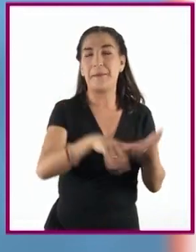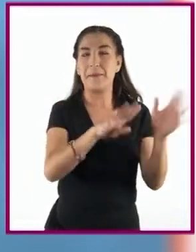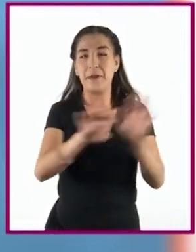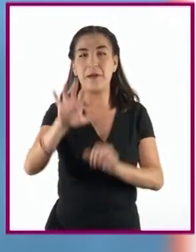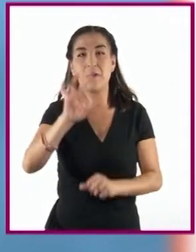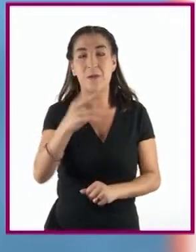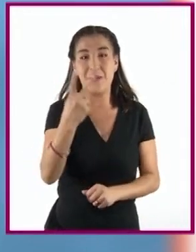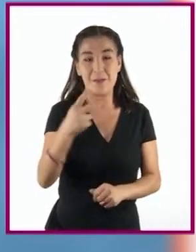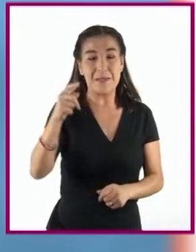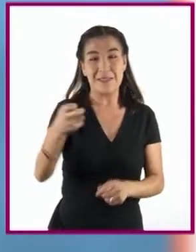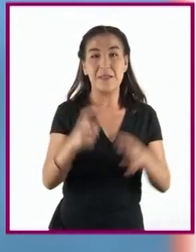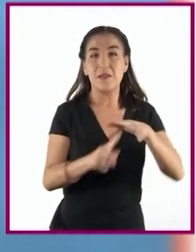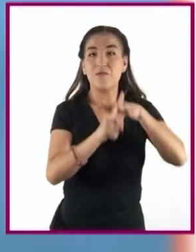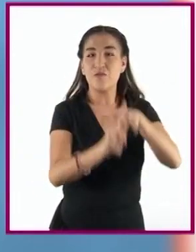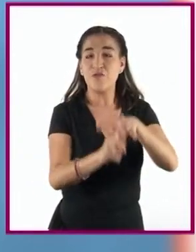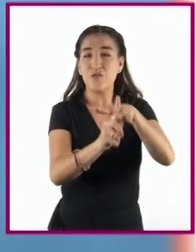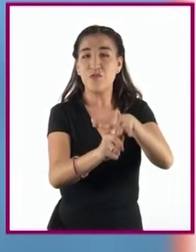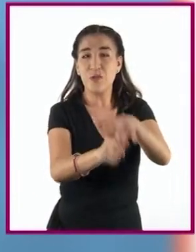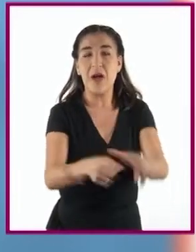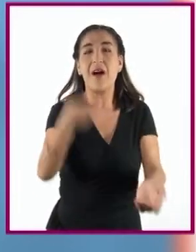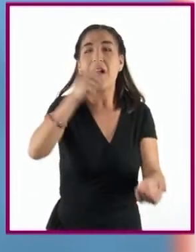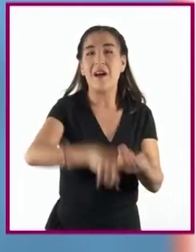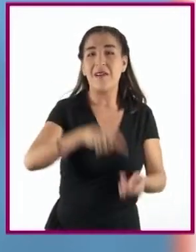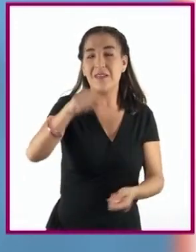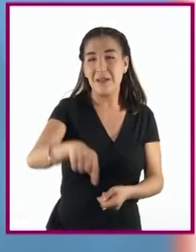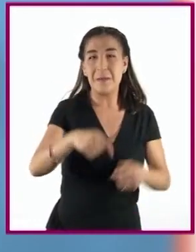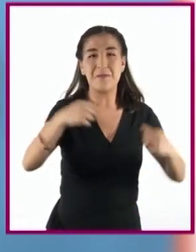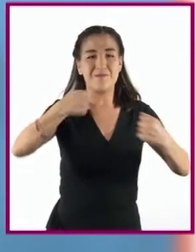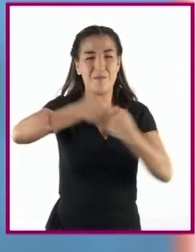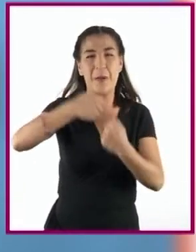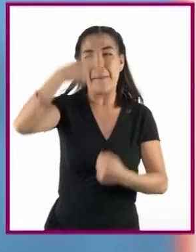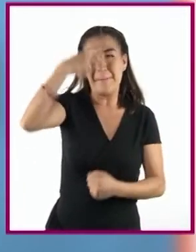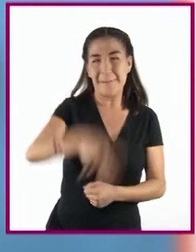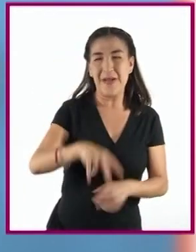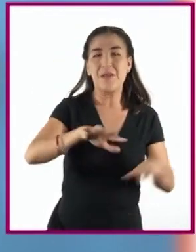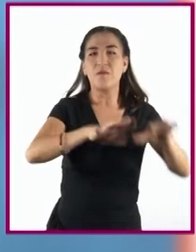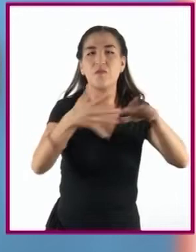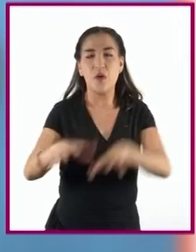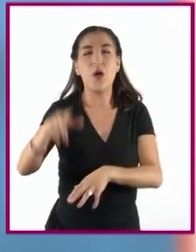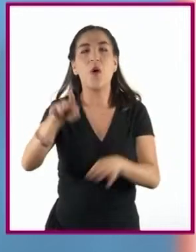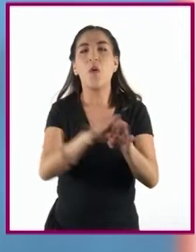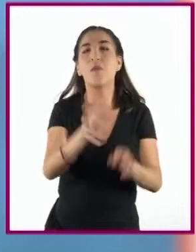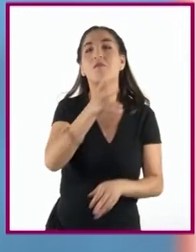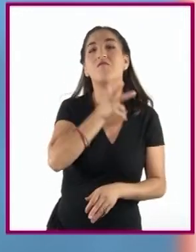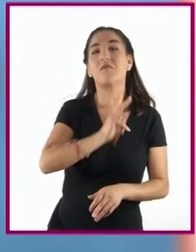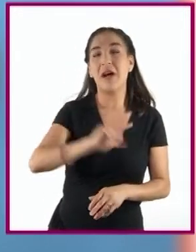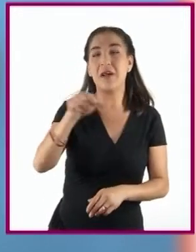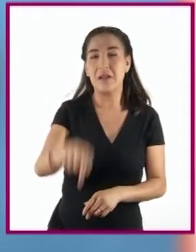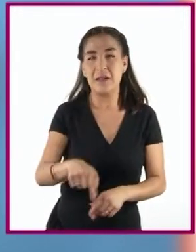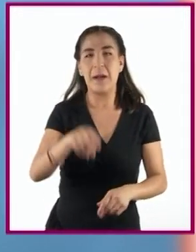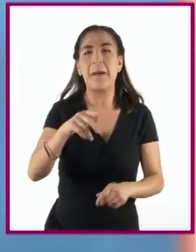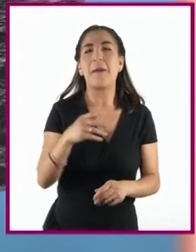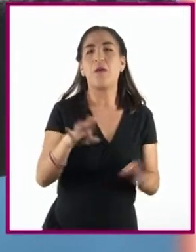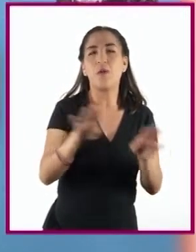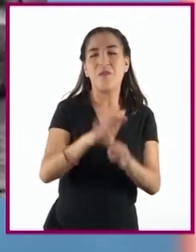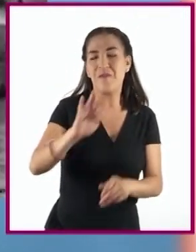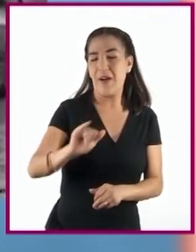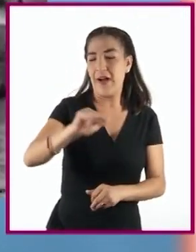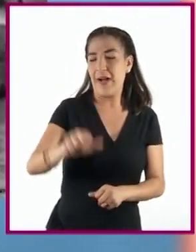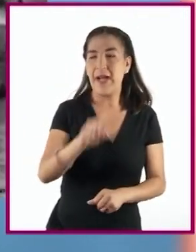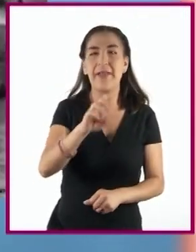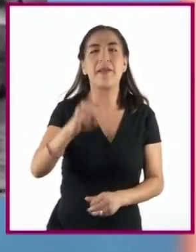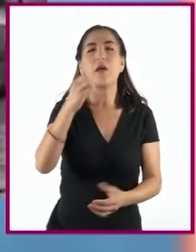cuando submarinos alemanes hundieron en el Golfo de México los buques, petroleros, potrero del llano y faja de oro.